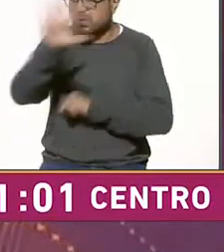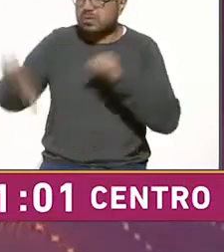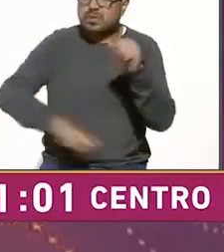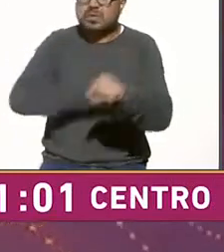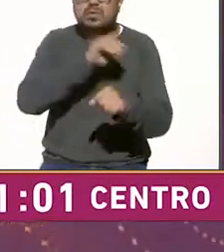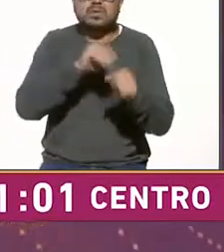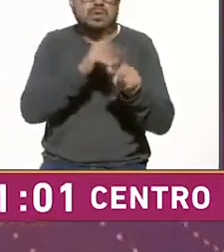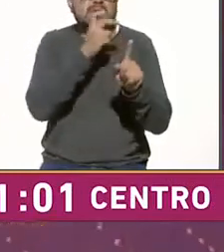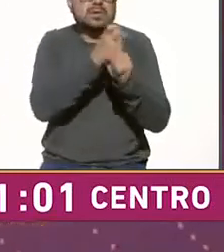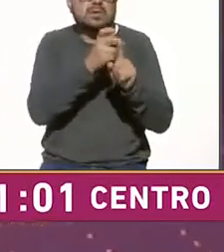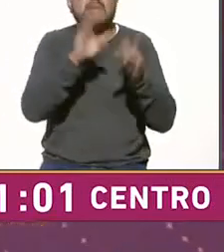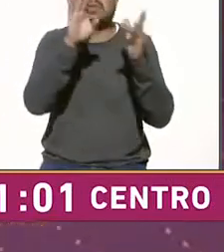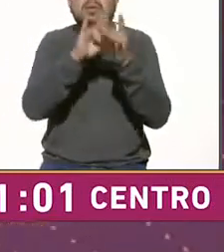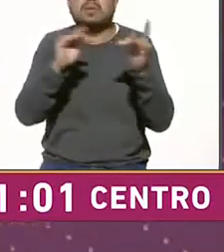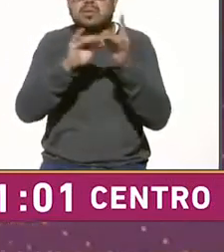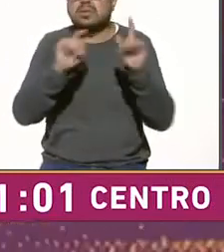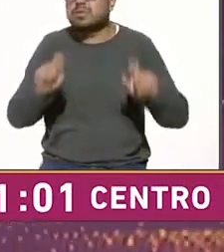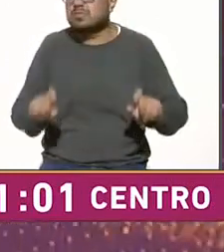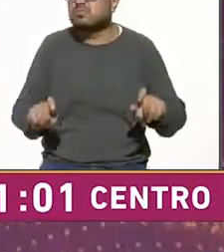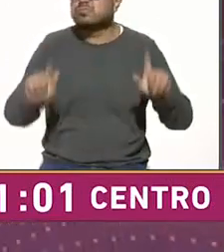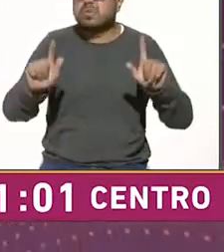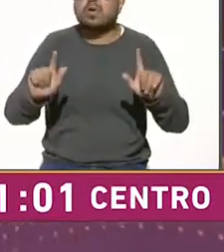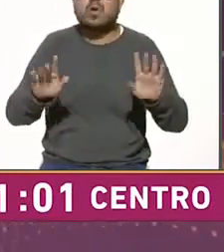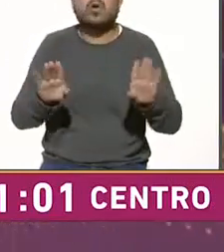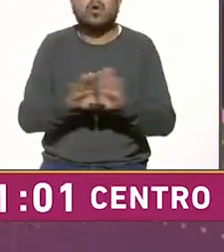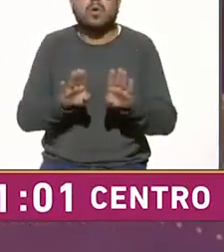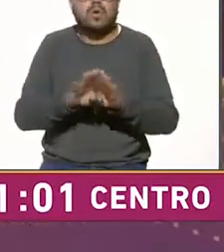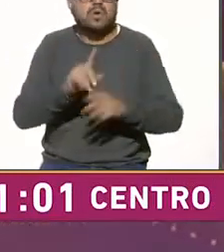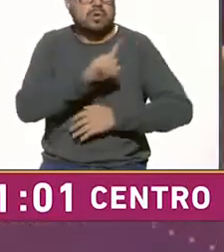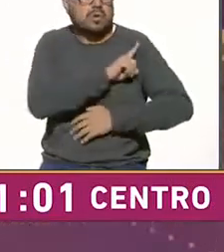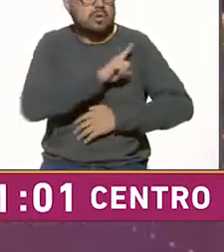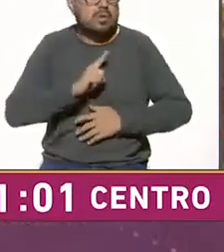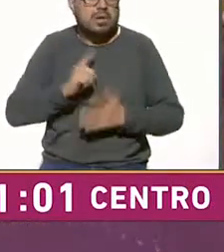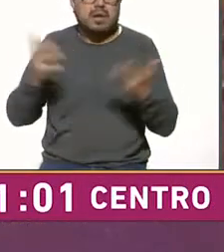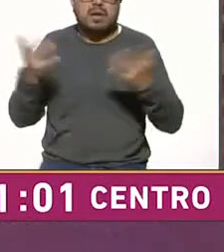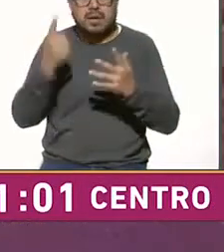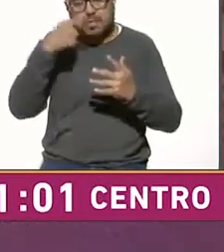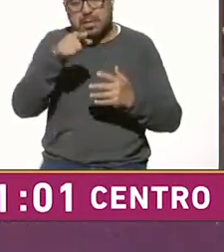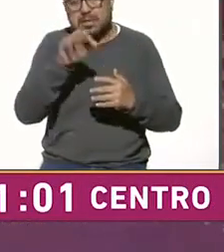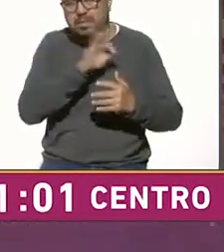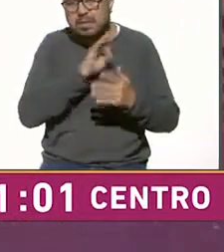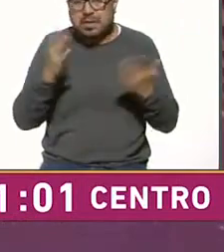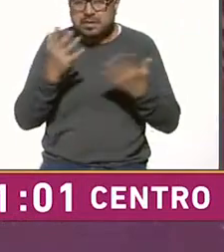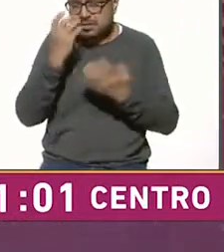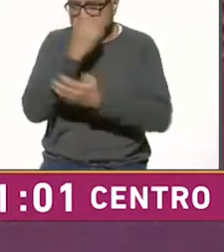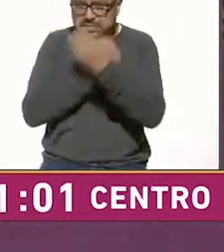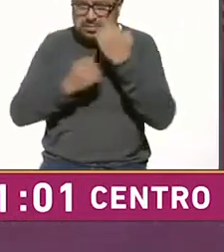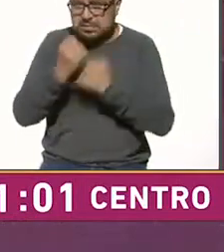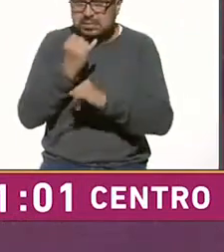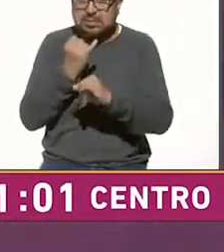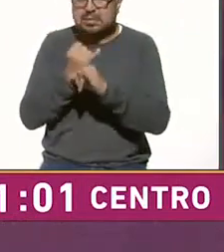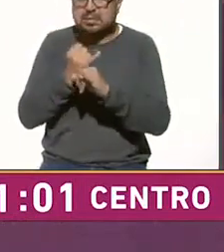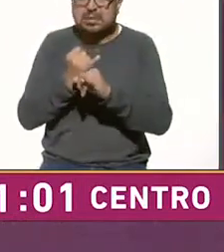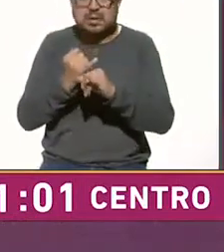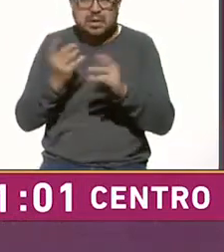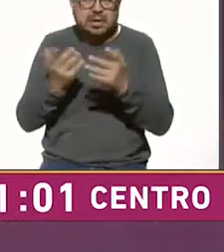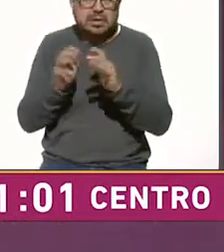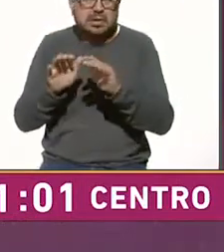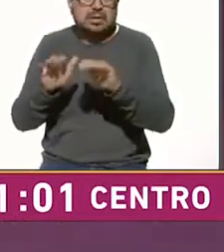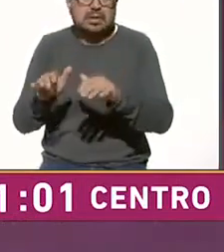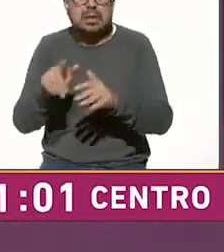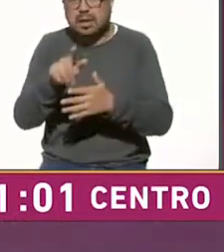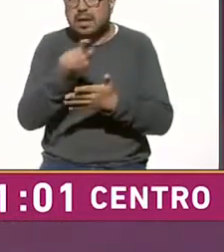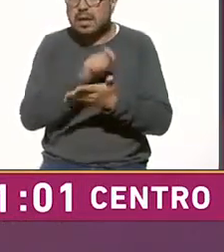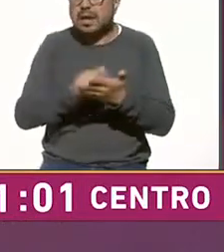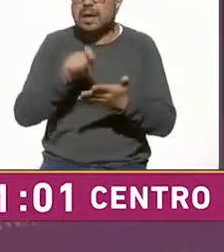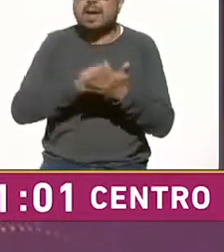les diremos en todos nuestros espacios informativos los pasos a seguir para que puedan realizar su examen de admisión en línea así que agarren